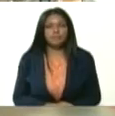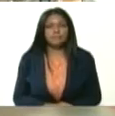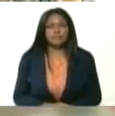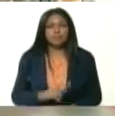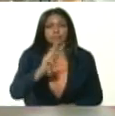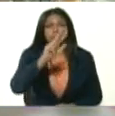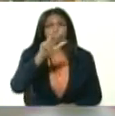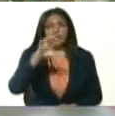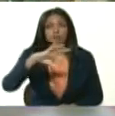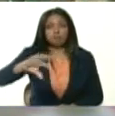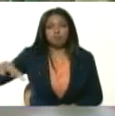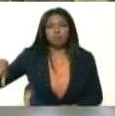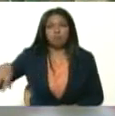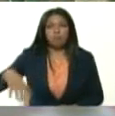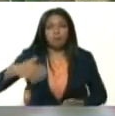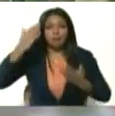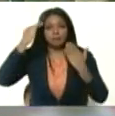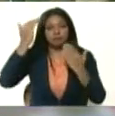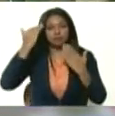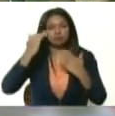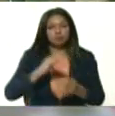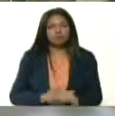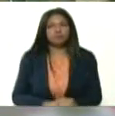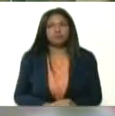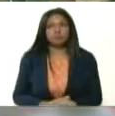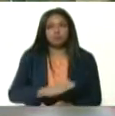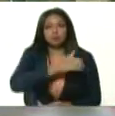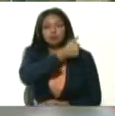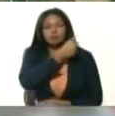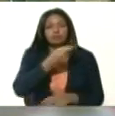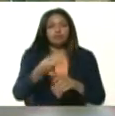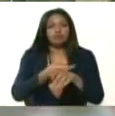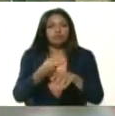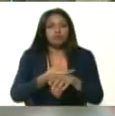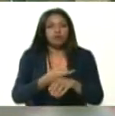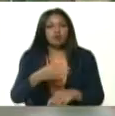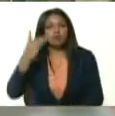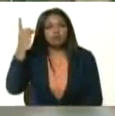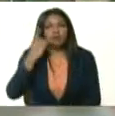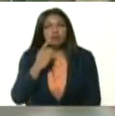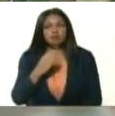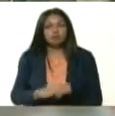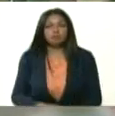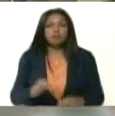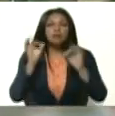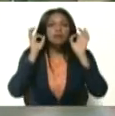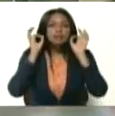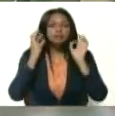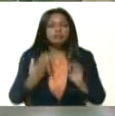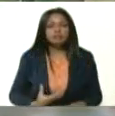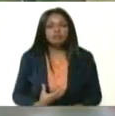estados, mi saludo. Jefe de gobierno de Caracas, Darío, Erika Farías, alcaldesa.